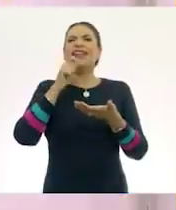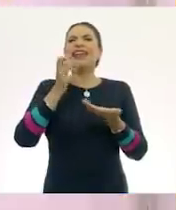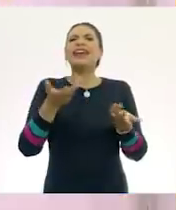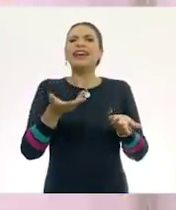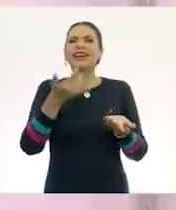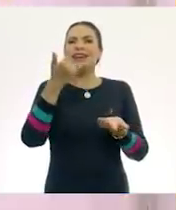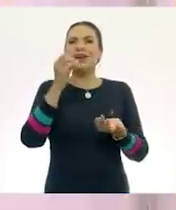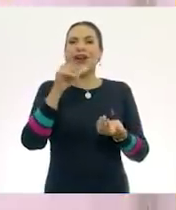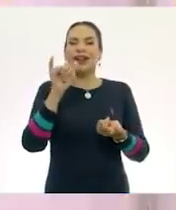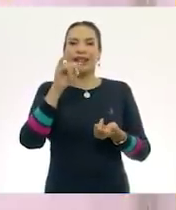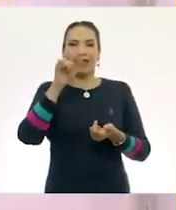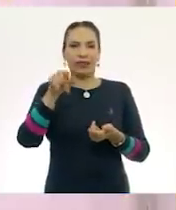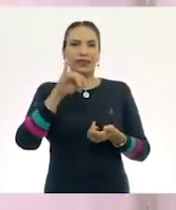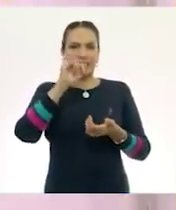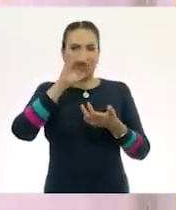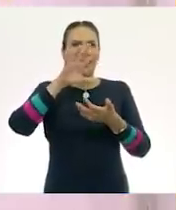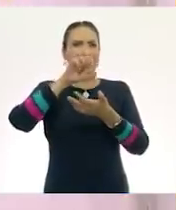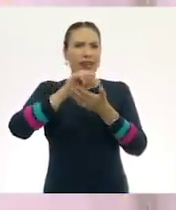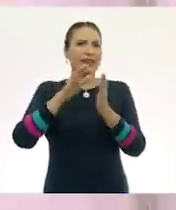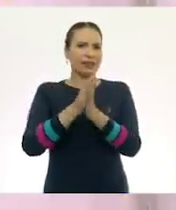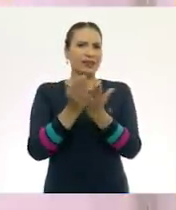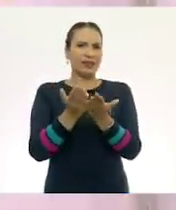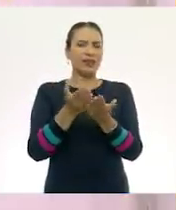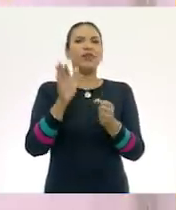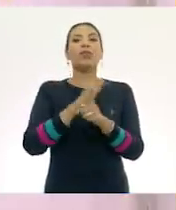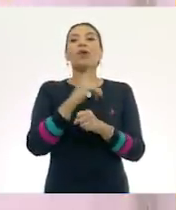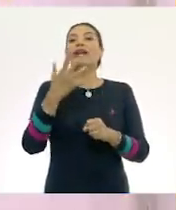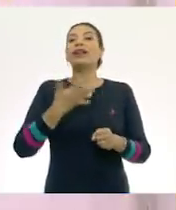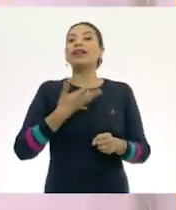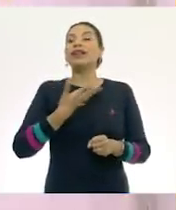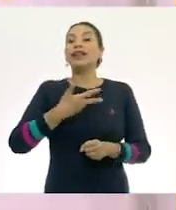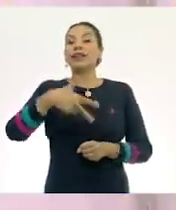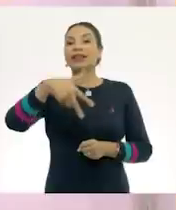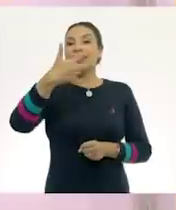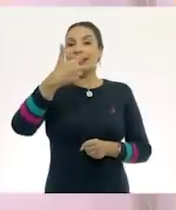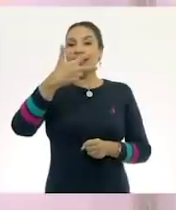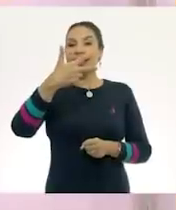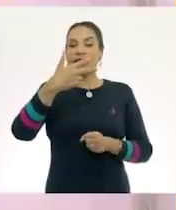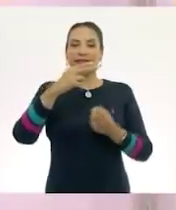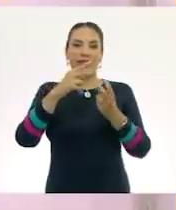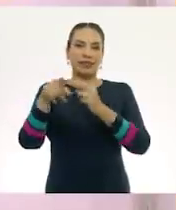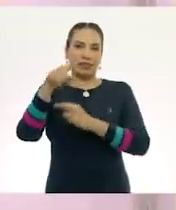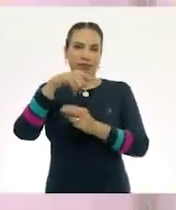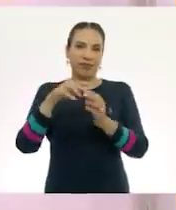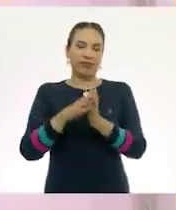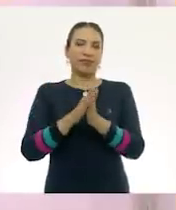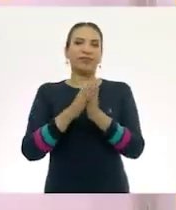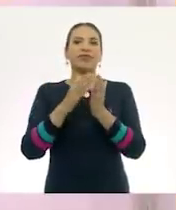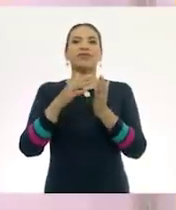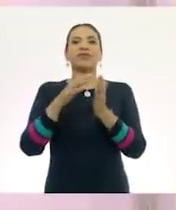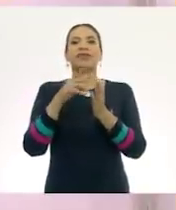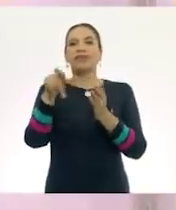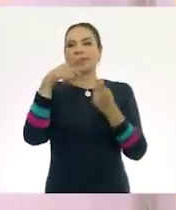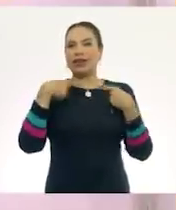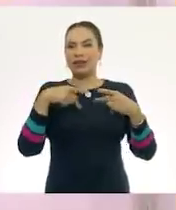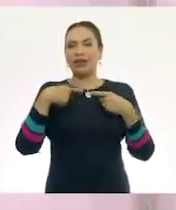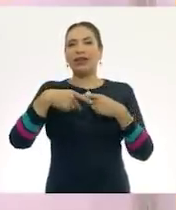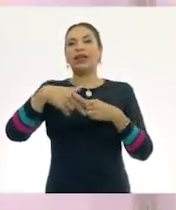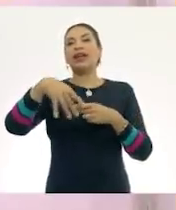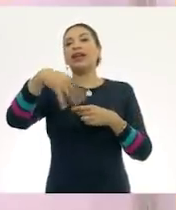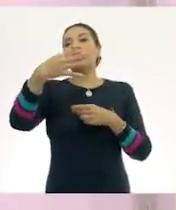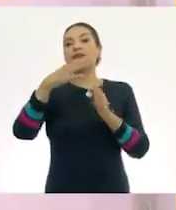dice, Sí le alcanzan los libros porque tiene trece vecinos y catorce libros.